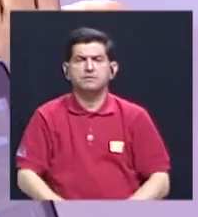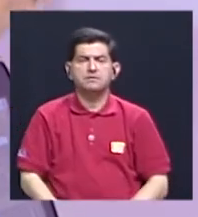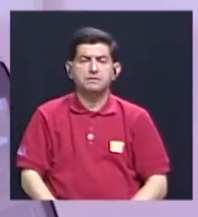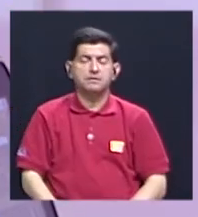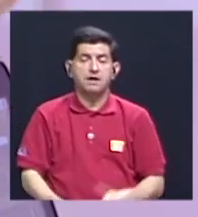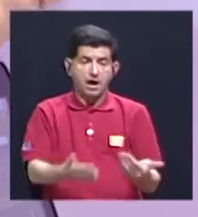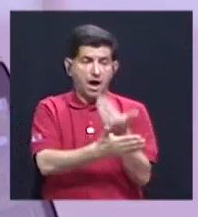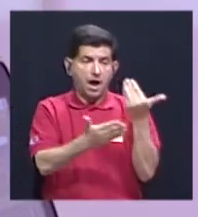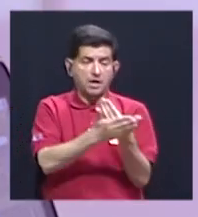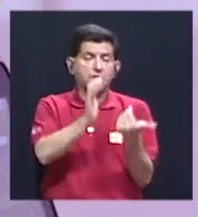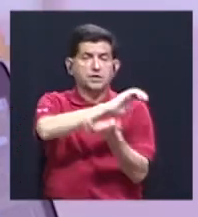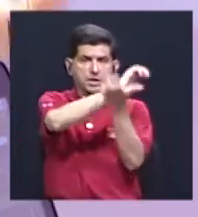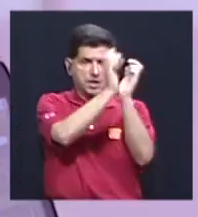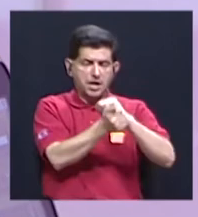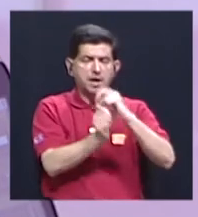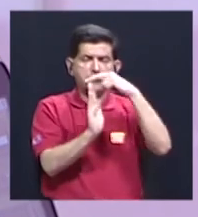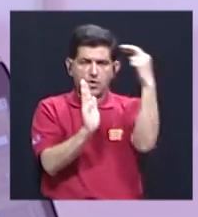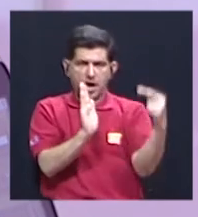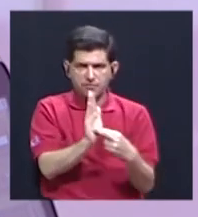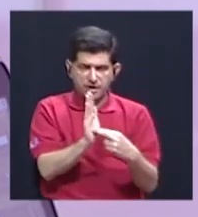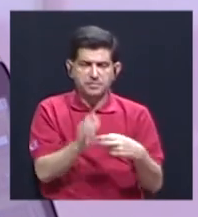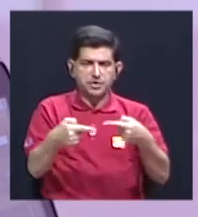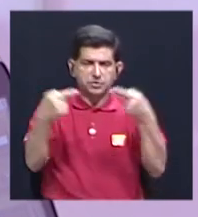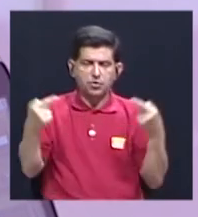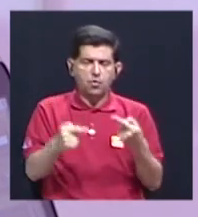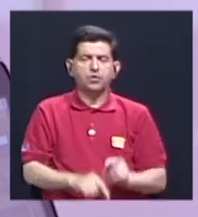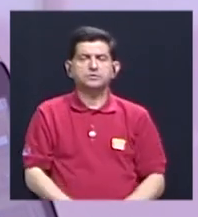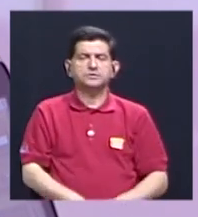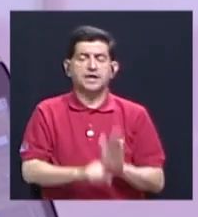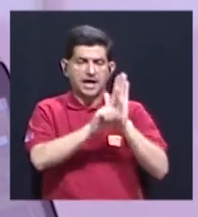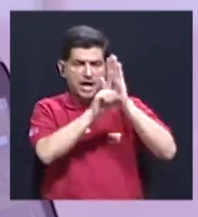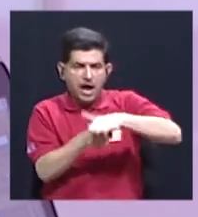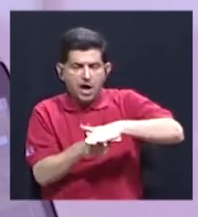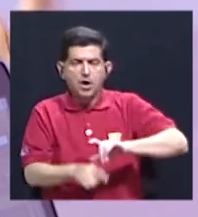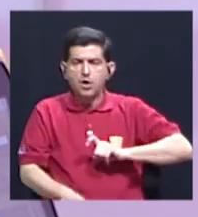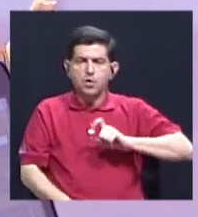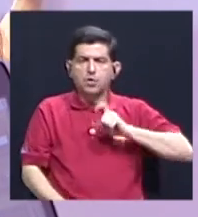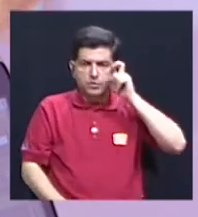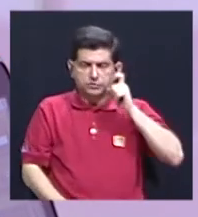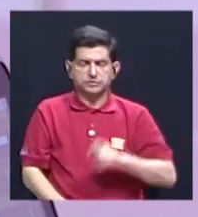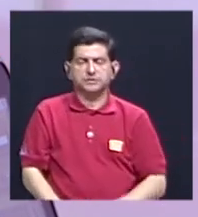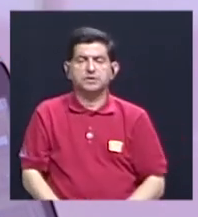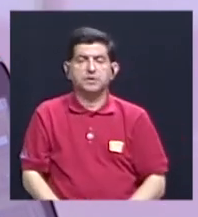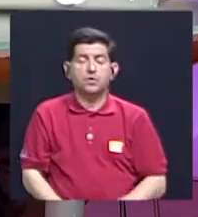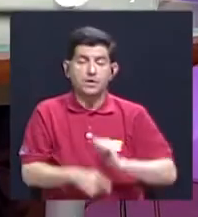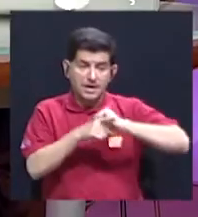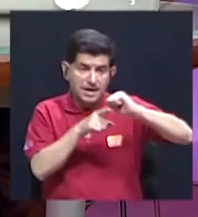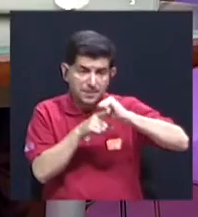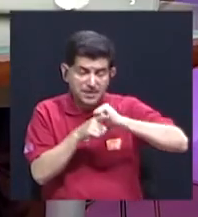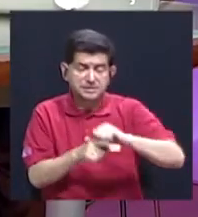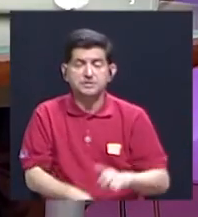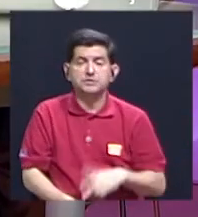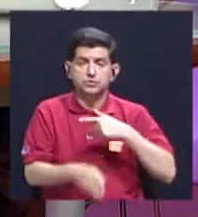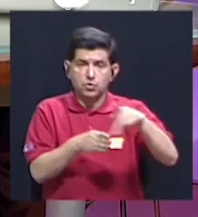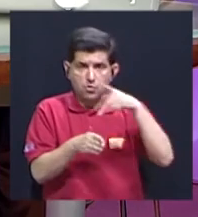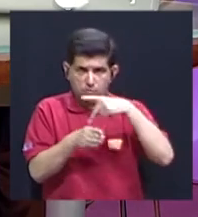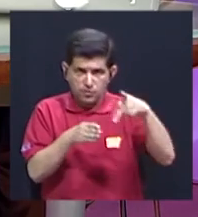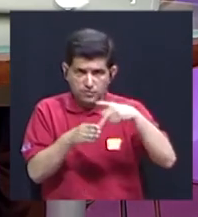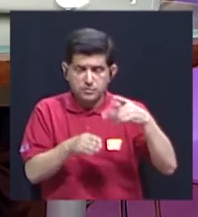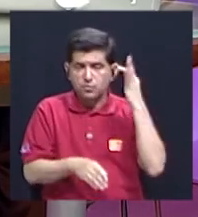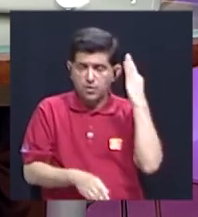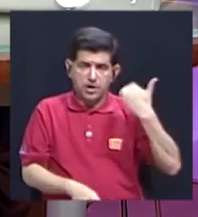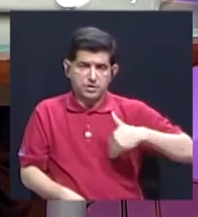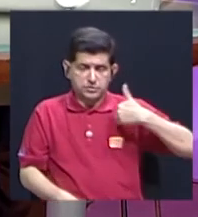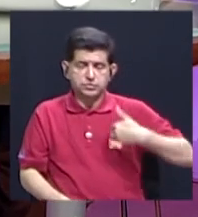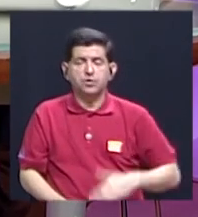la actualización, la modificación del reglamento contra el acoso sexual, la capacitación de los profesionales y las profesionales